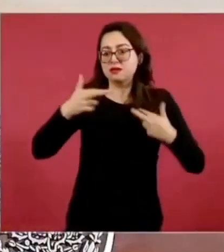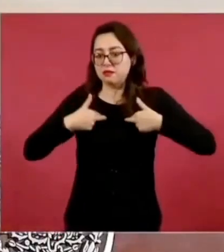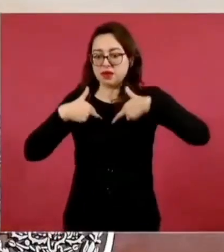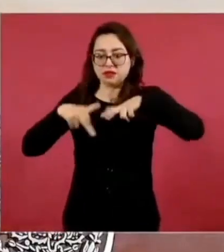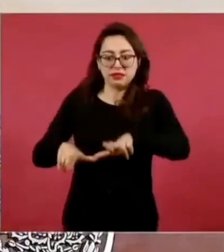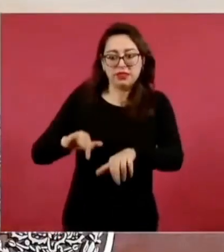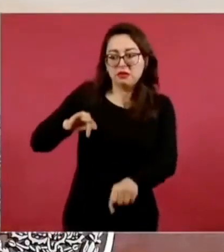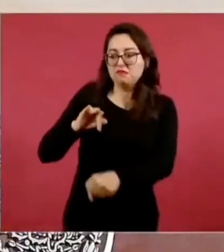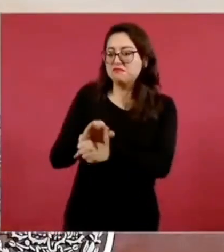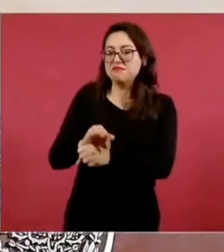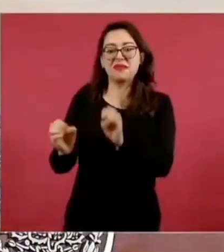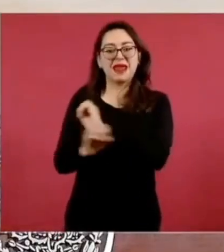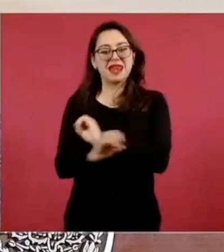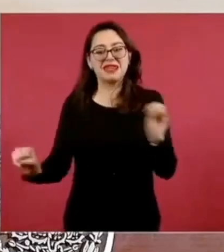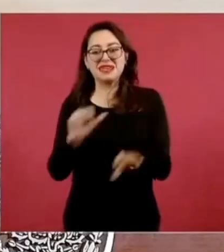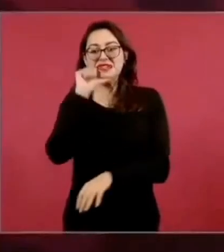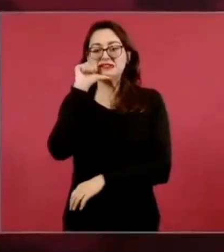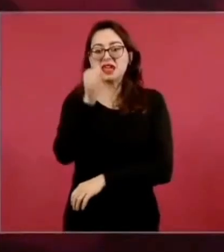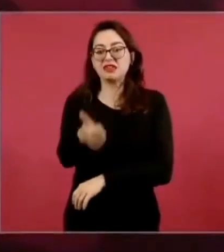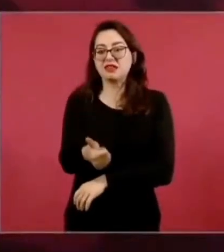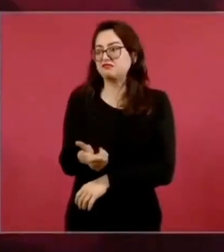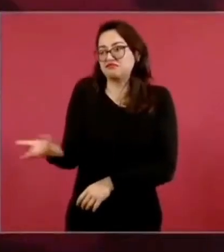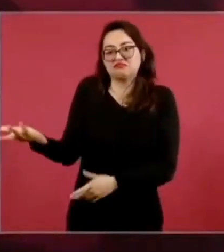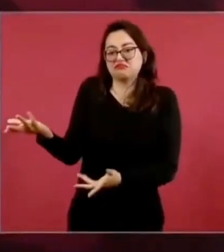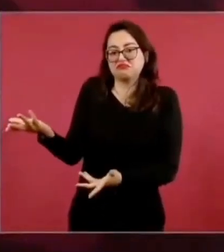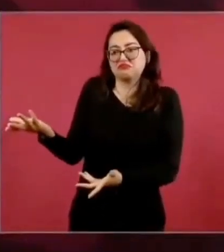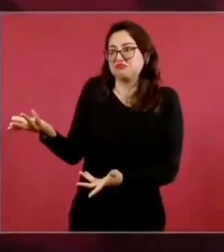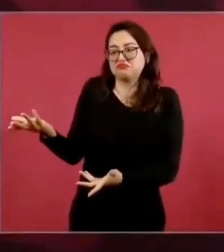entonces necesita una reforma